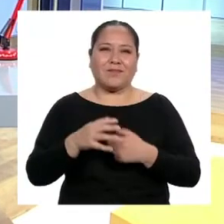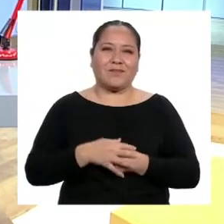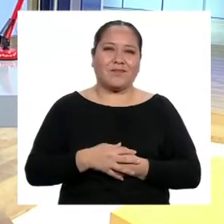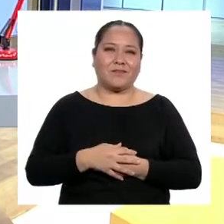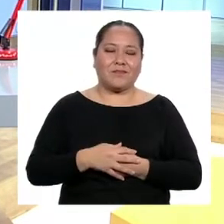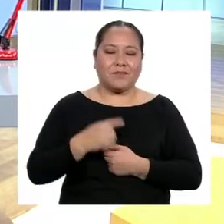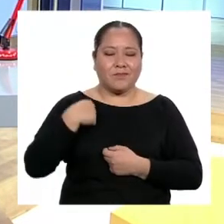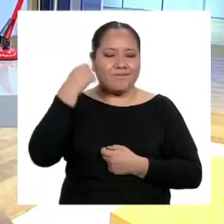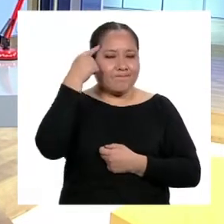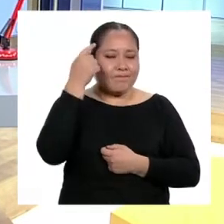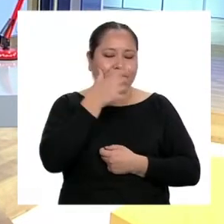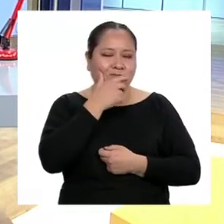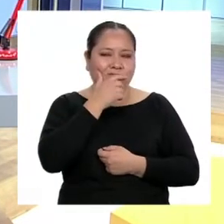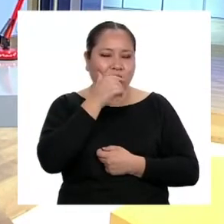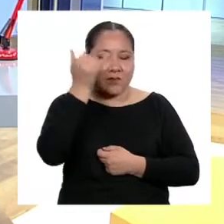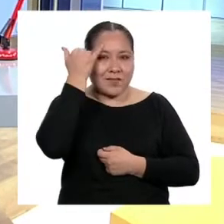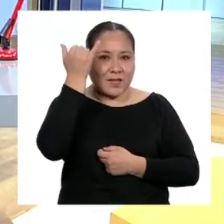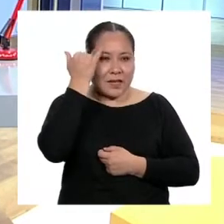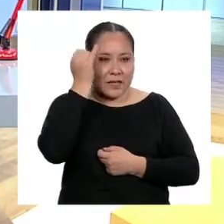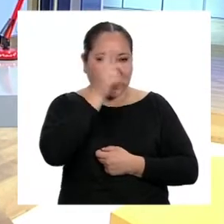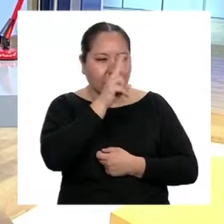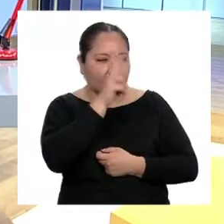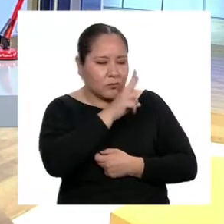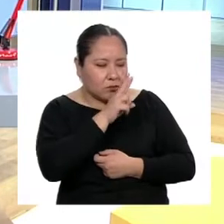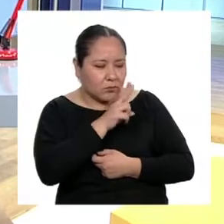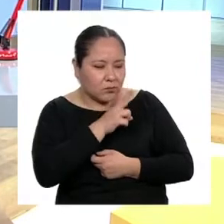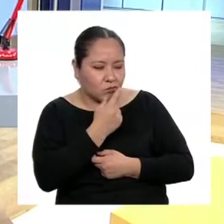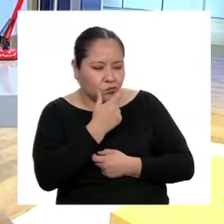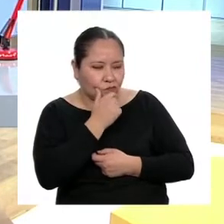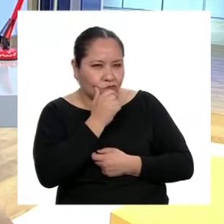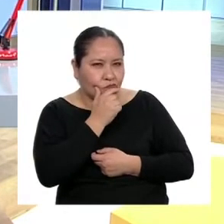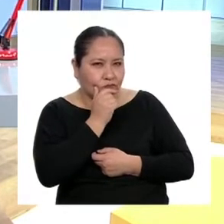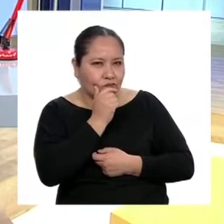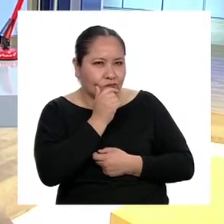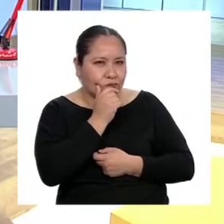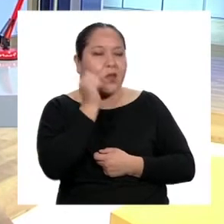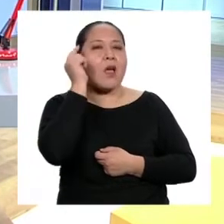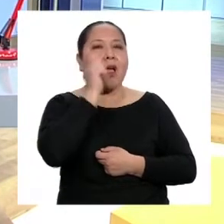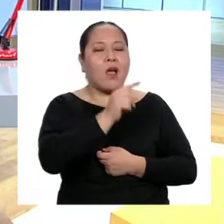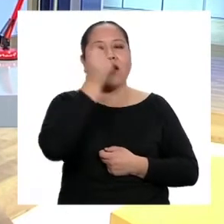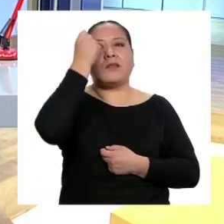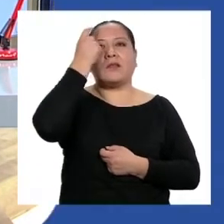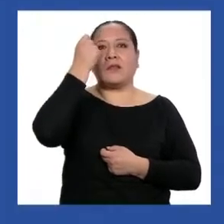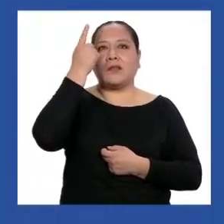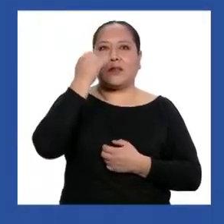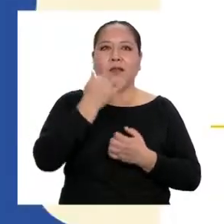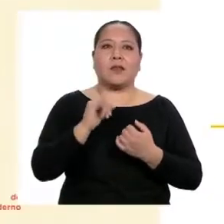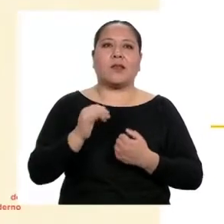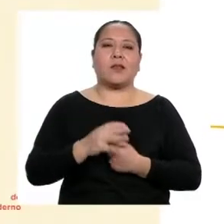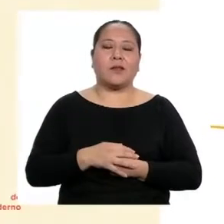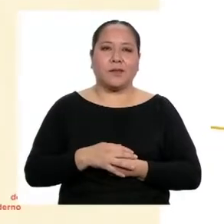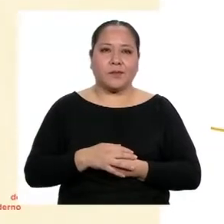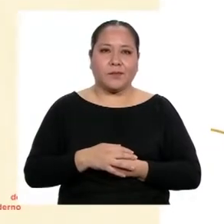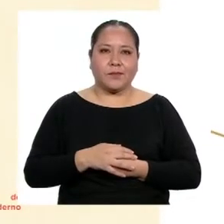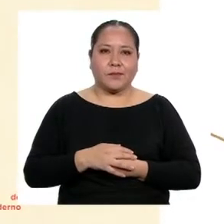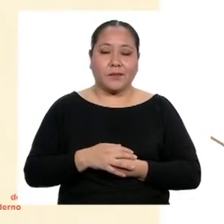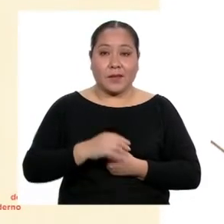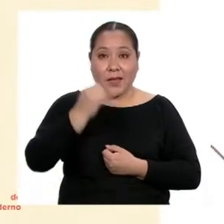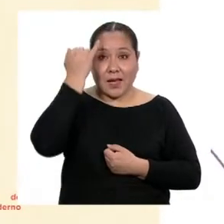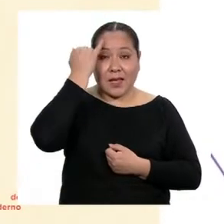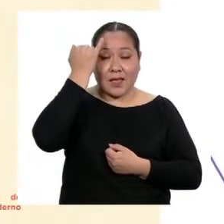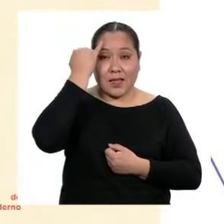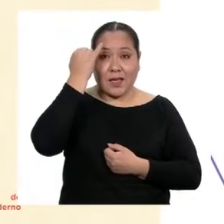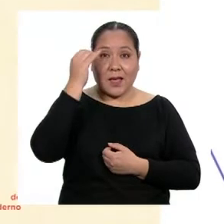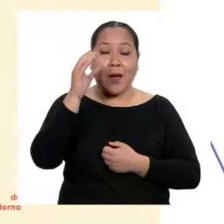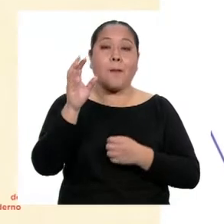Deduciré una idea general a partir de las ideas que hay en estas frases. La idea principal